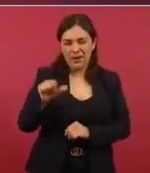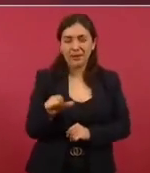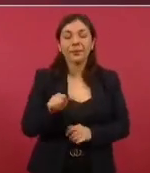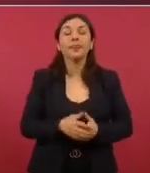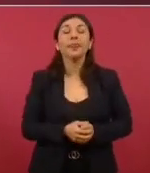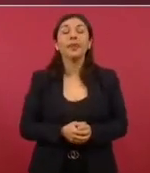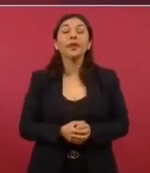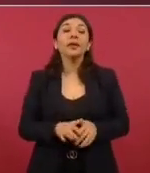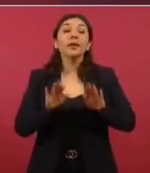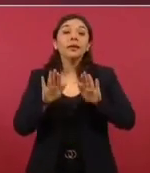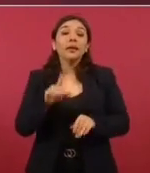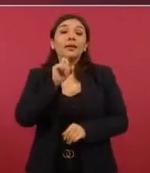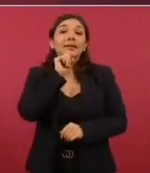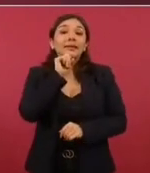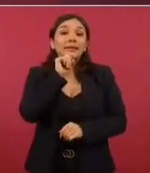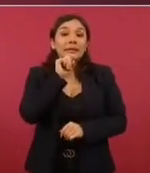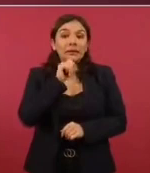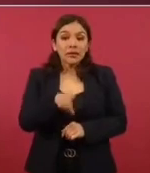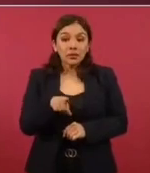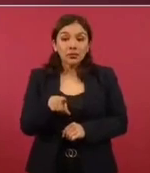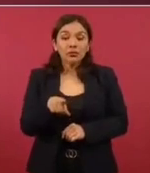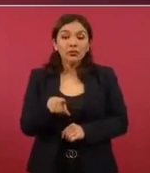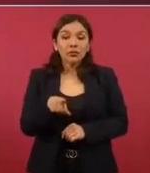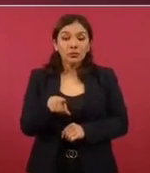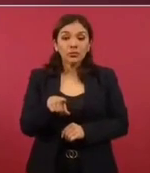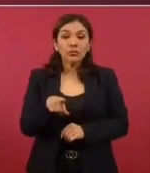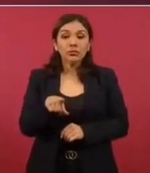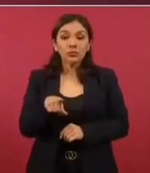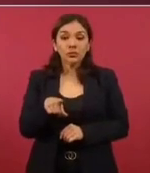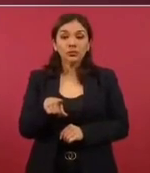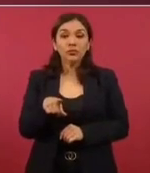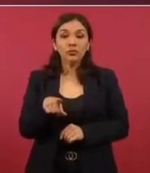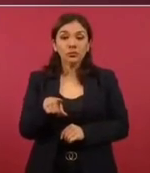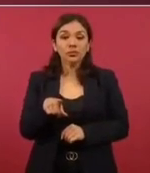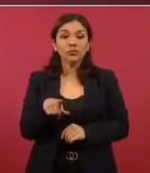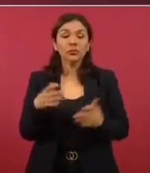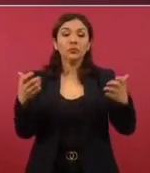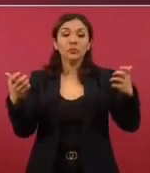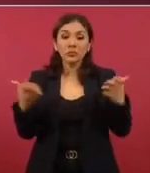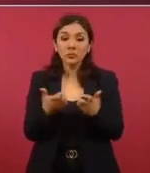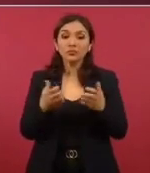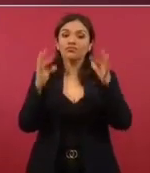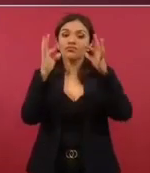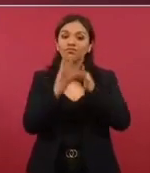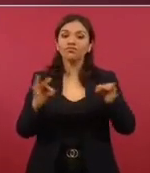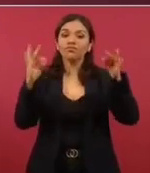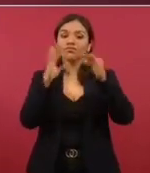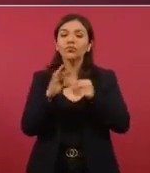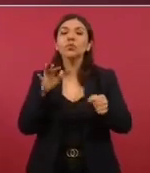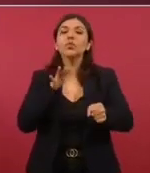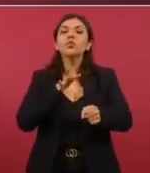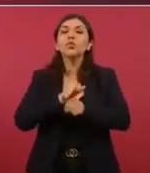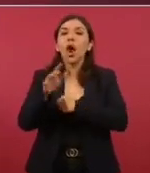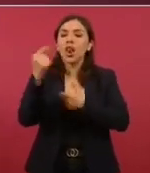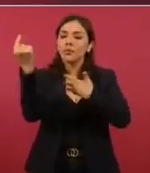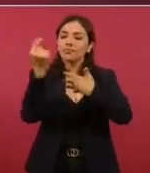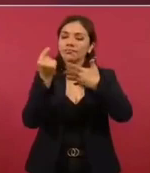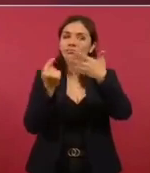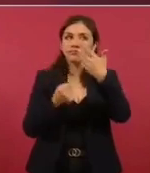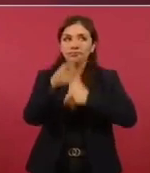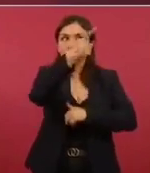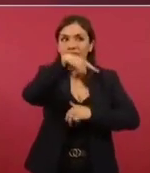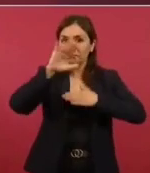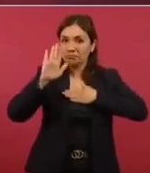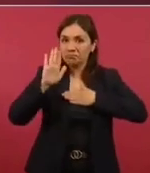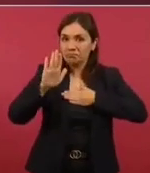se van a dar a conocer algunos compromisos y